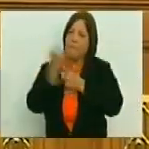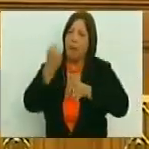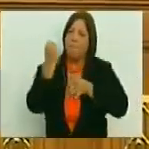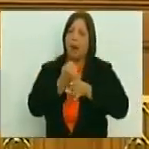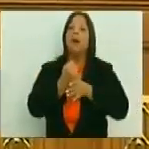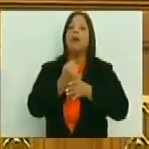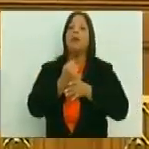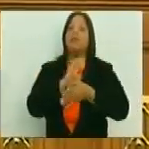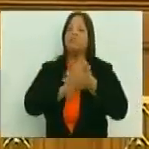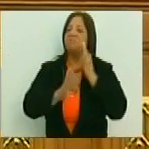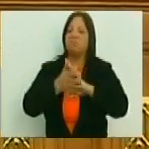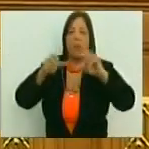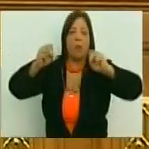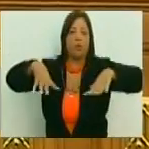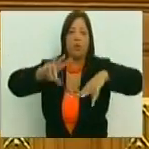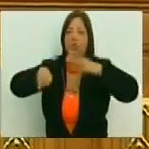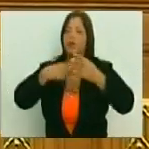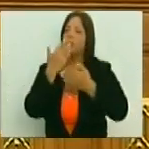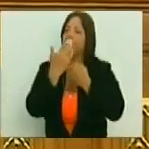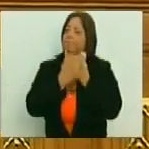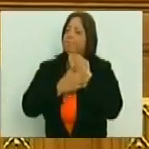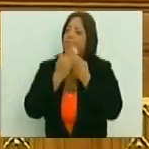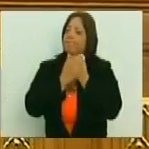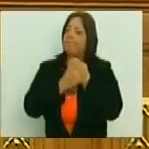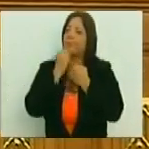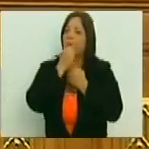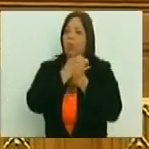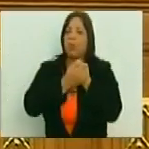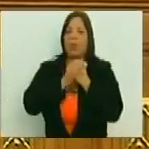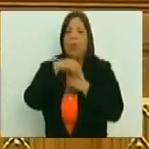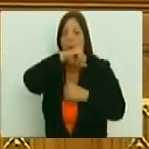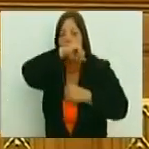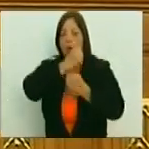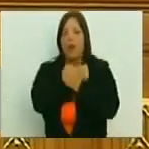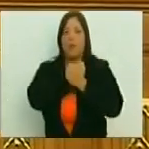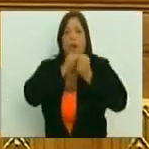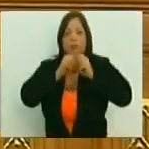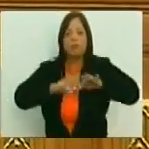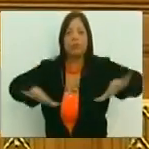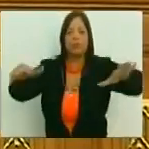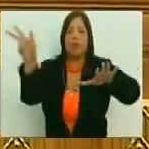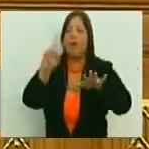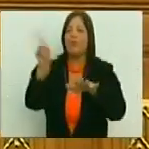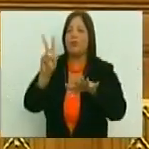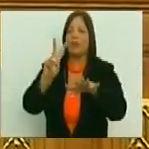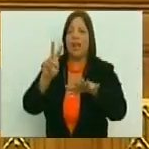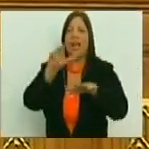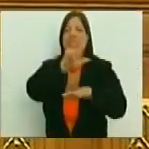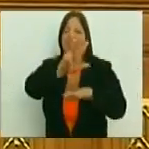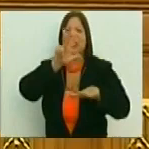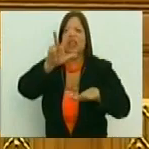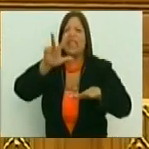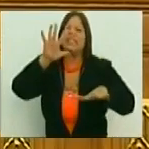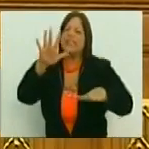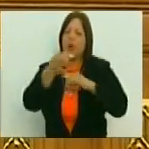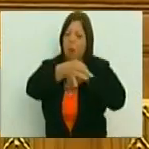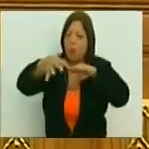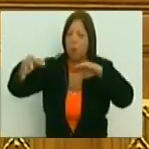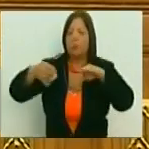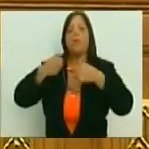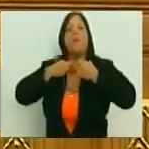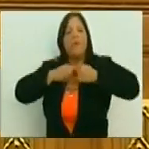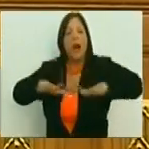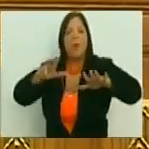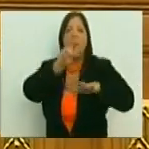sin lograr que abandonaran la ternura, y es por eso que nosotros vamos a continuar desplegados en todo el territorio, los 335 municipios del país,